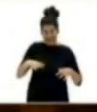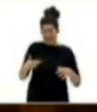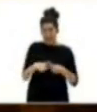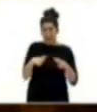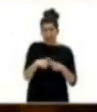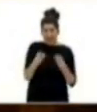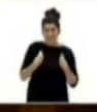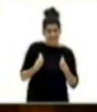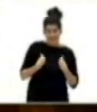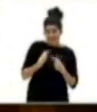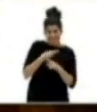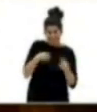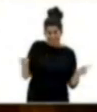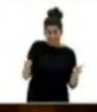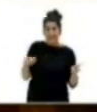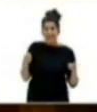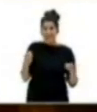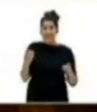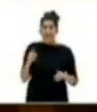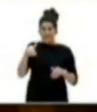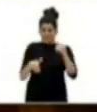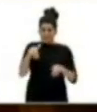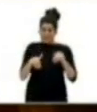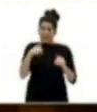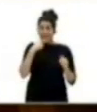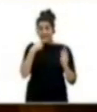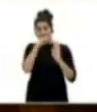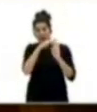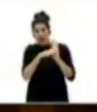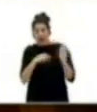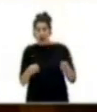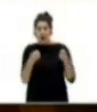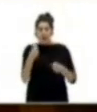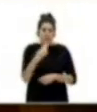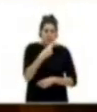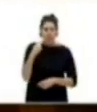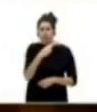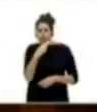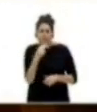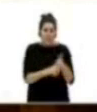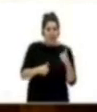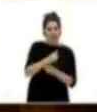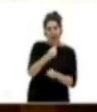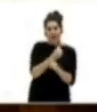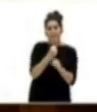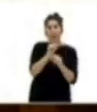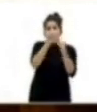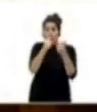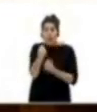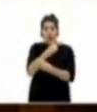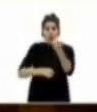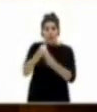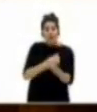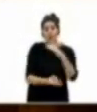En campaña electoral y en su acuerdo de gobierno, ustedes nos han prometido empleo como prioridad y cambiar el modelo económico y